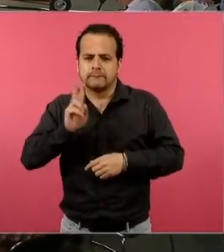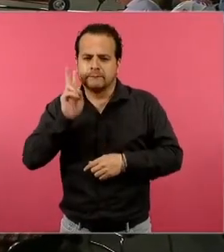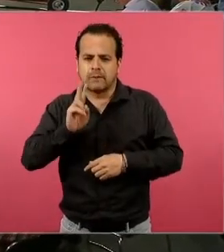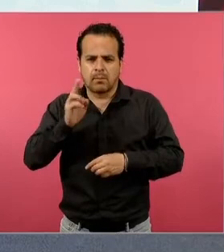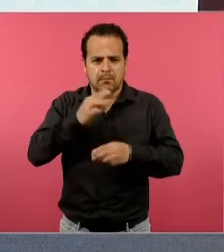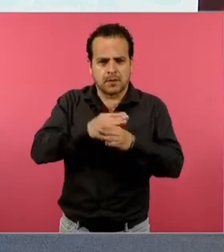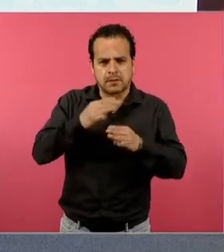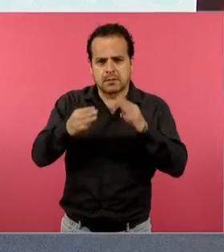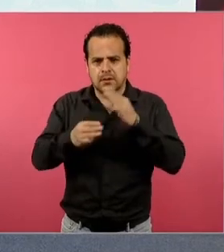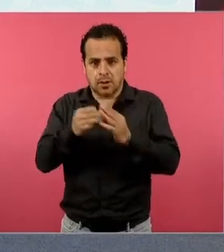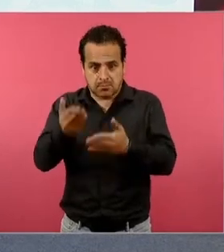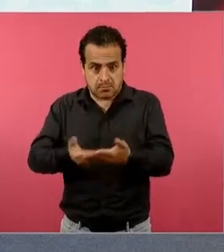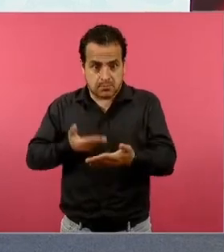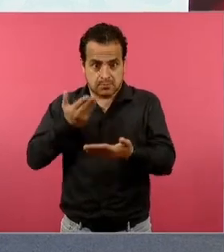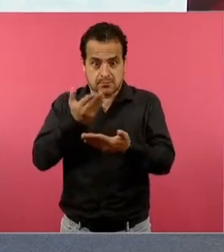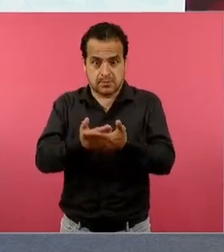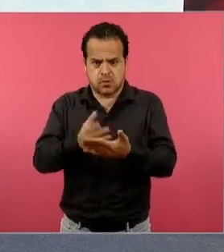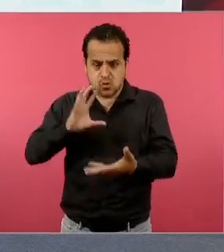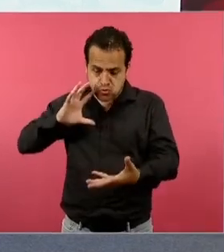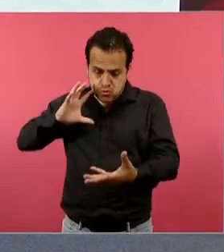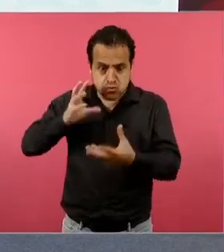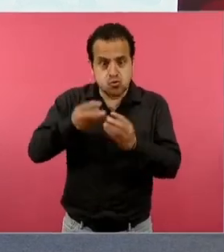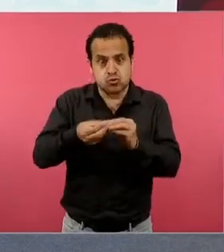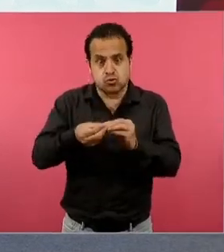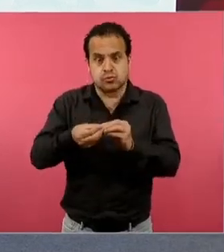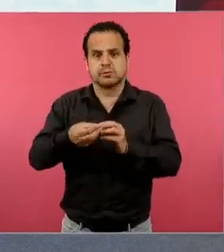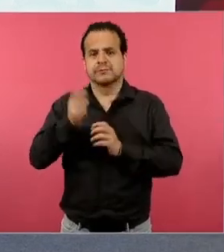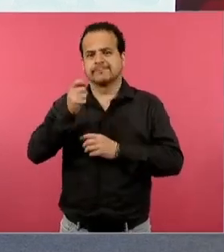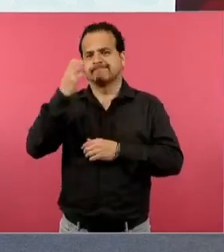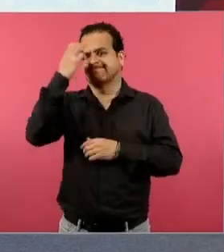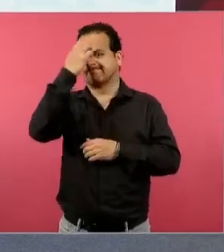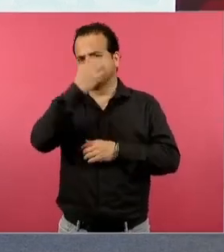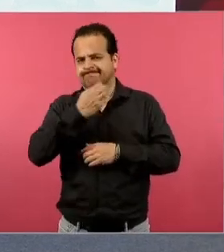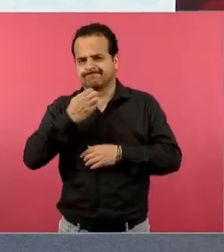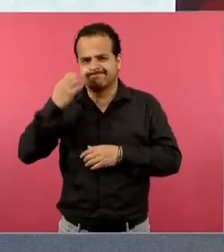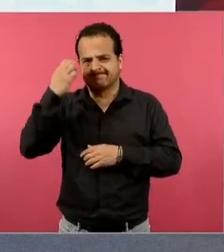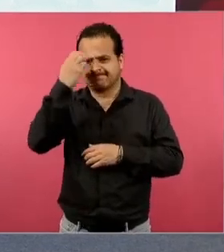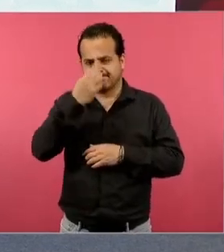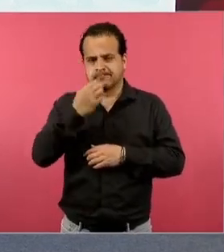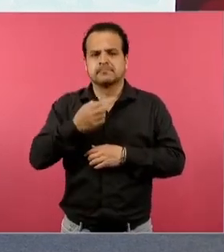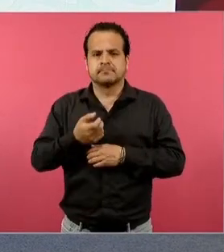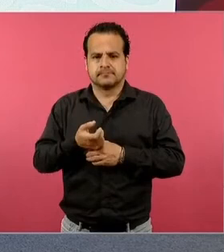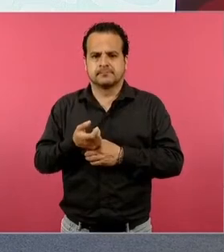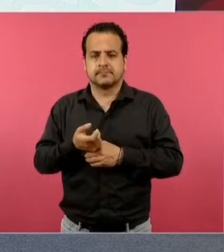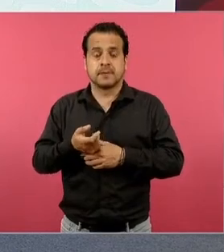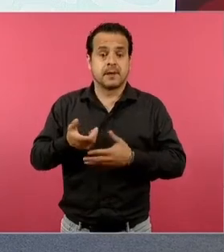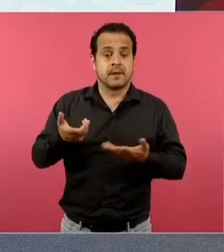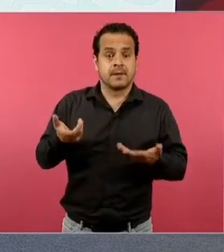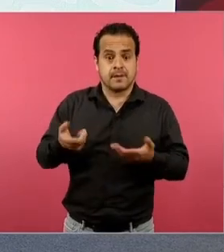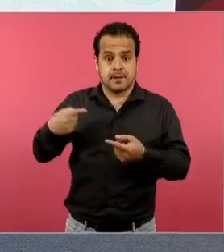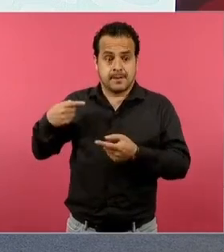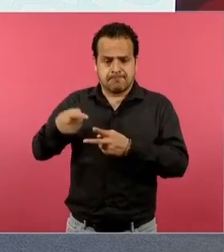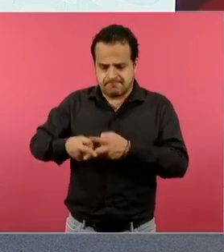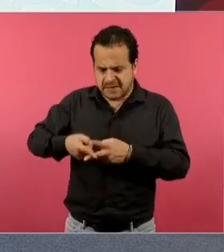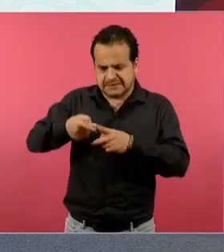este tipo de evaluación para al final poder llegar a una evaluación formativa y sumativa sin que esto sea